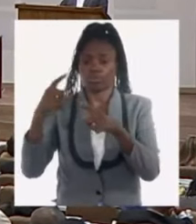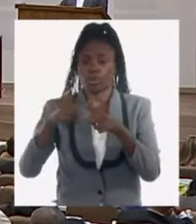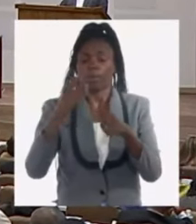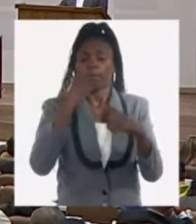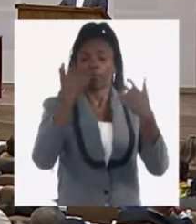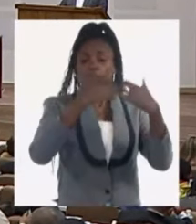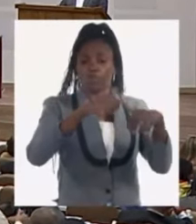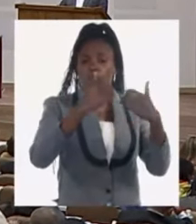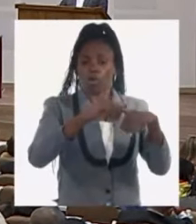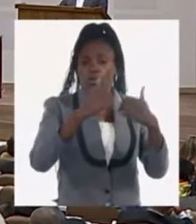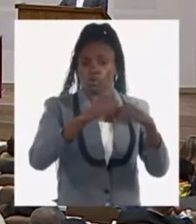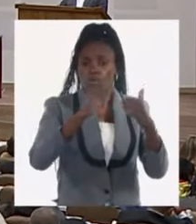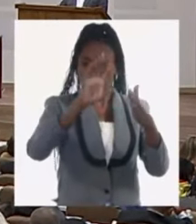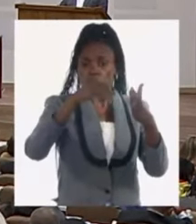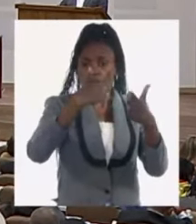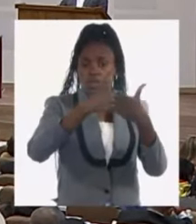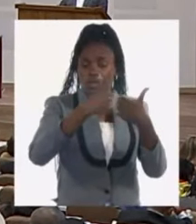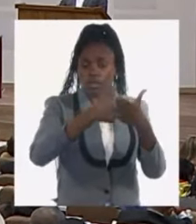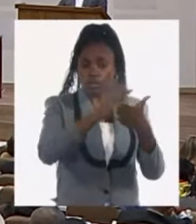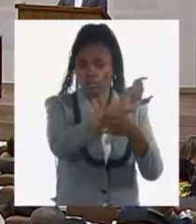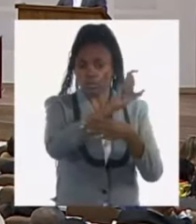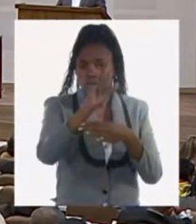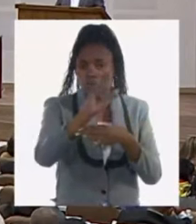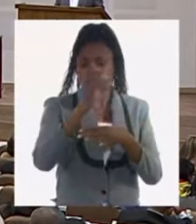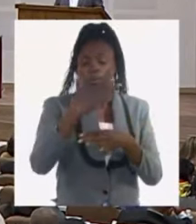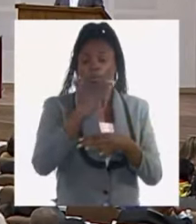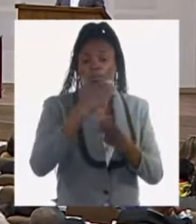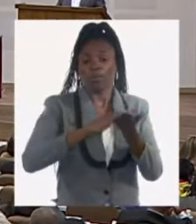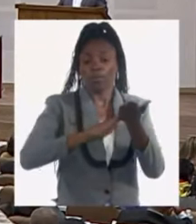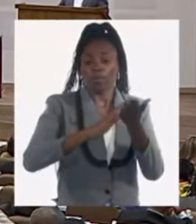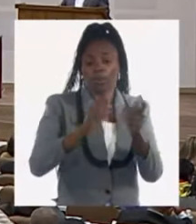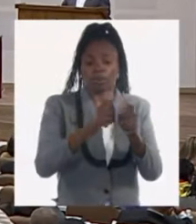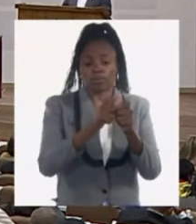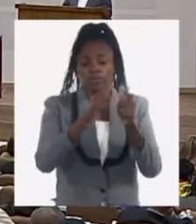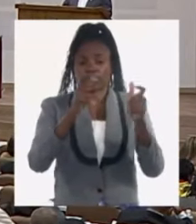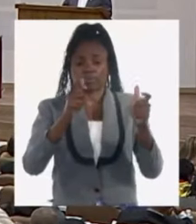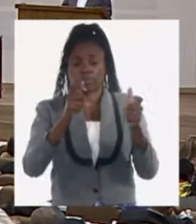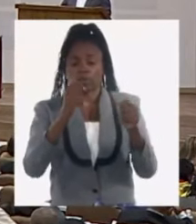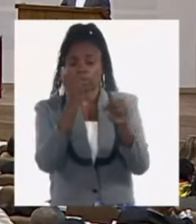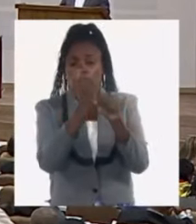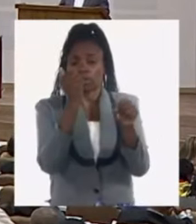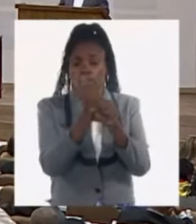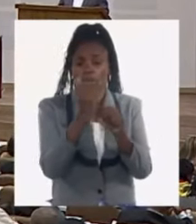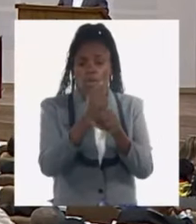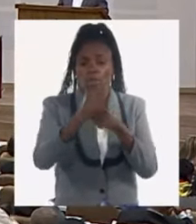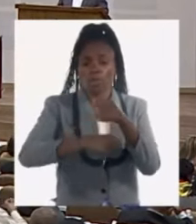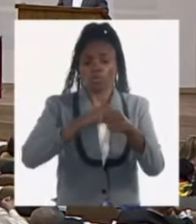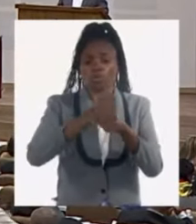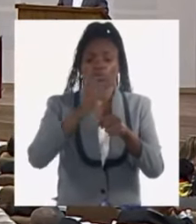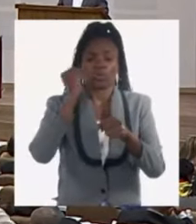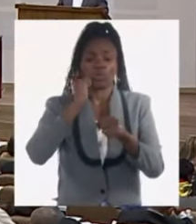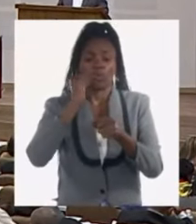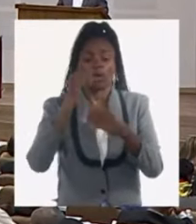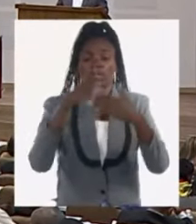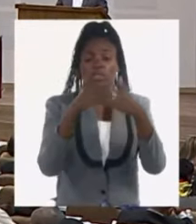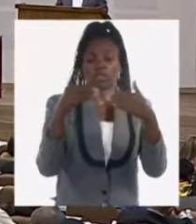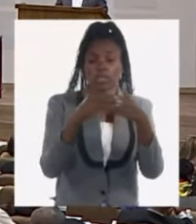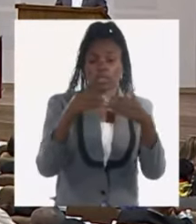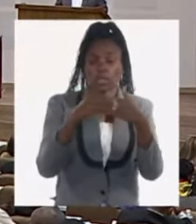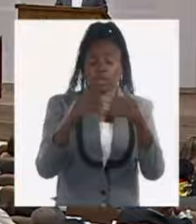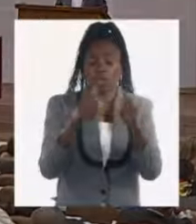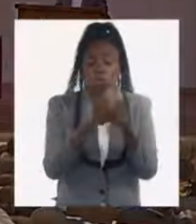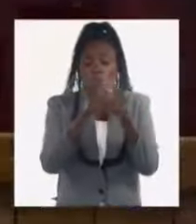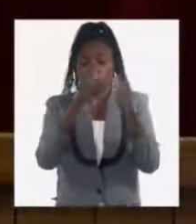producir en la industria lo que evidentemente permitiría una mayor generación de empleos un uso más eficiente de las divisas y el